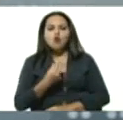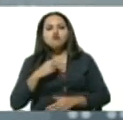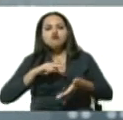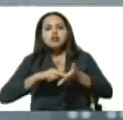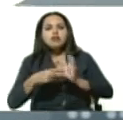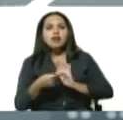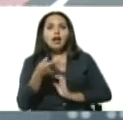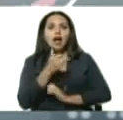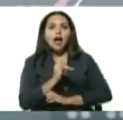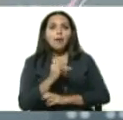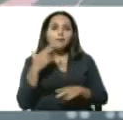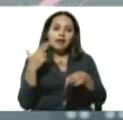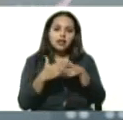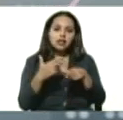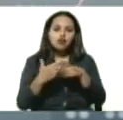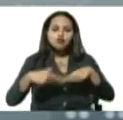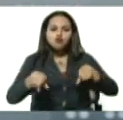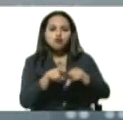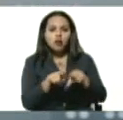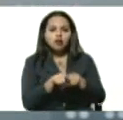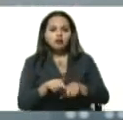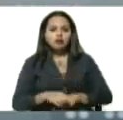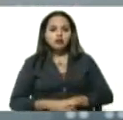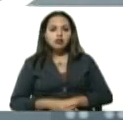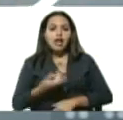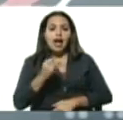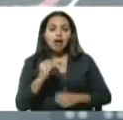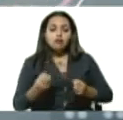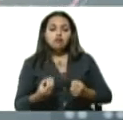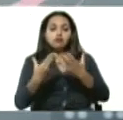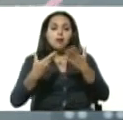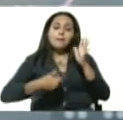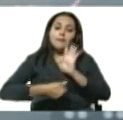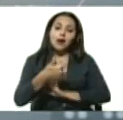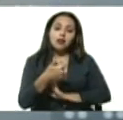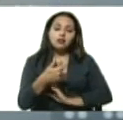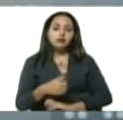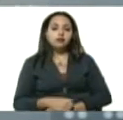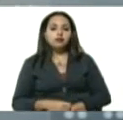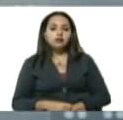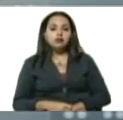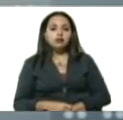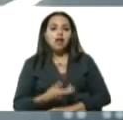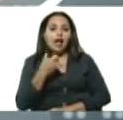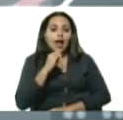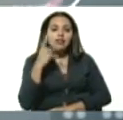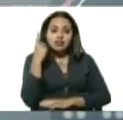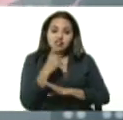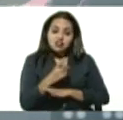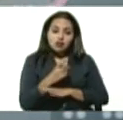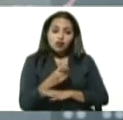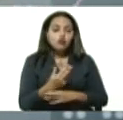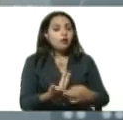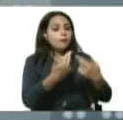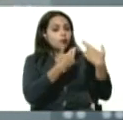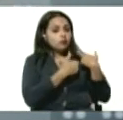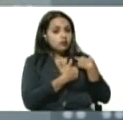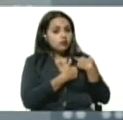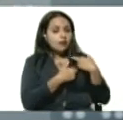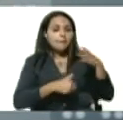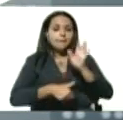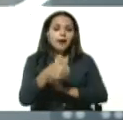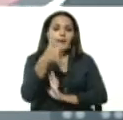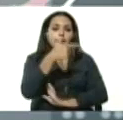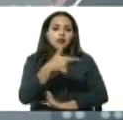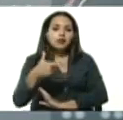tengamos un peligro importante en estos momentos. Hay un rebrote, hay que decirlo, con toda responsabilidad. Los casos han subido